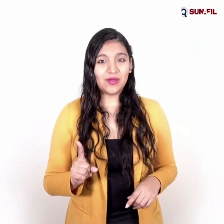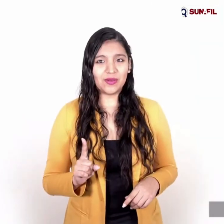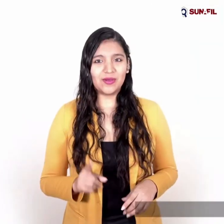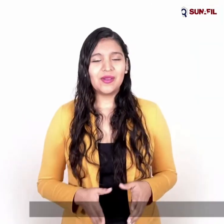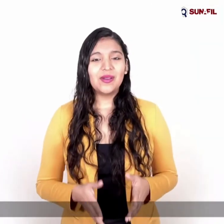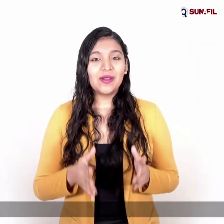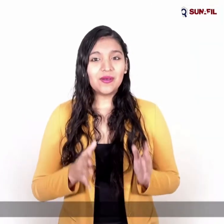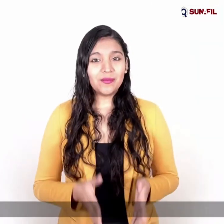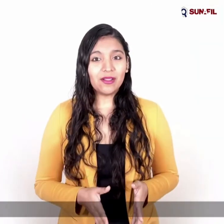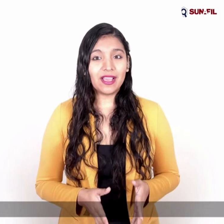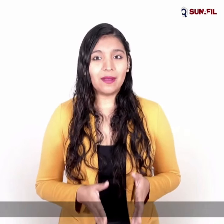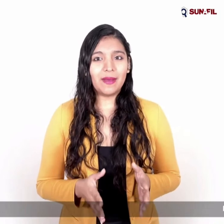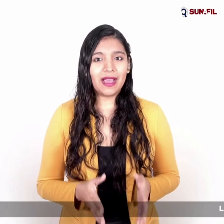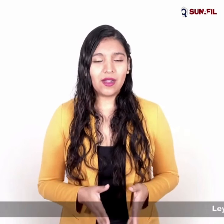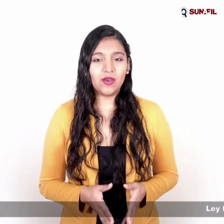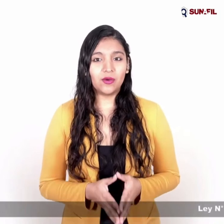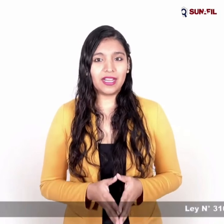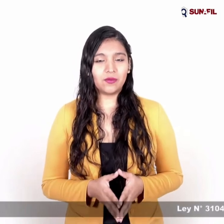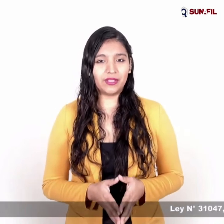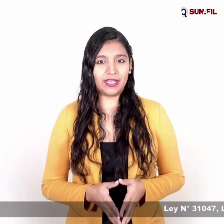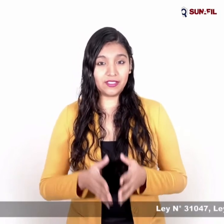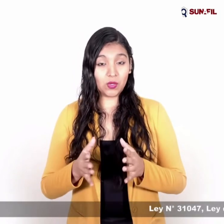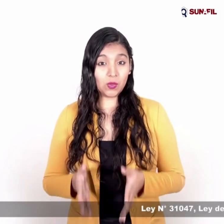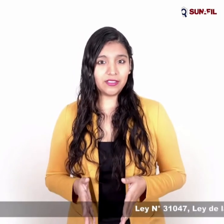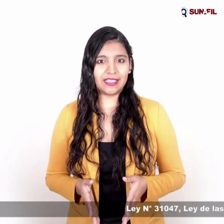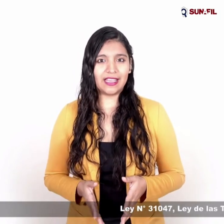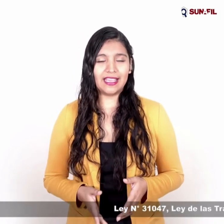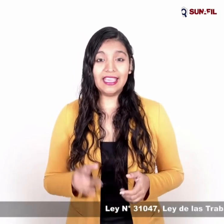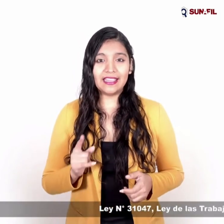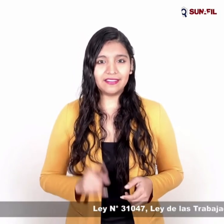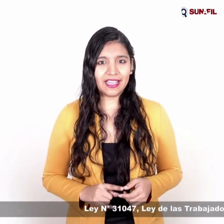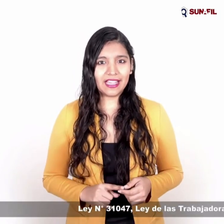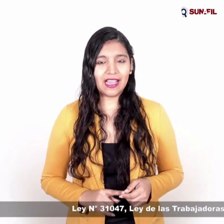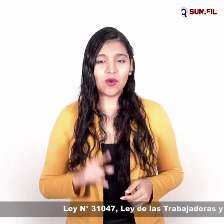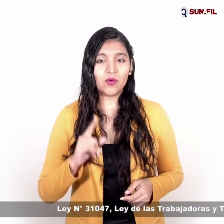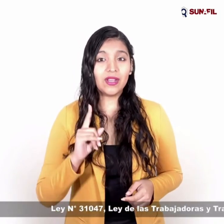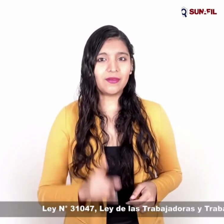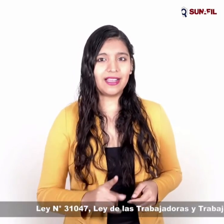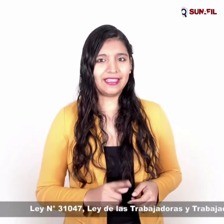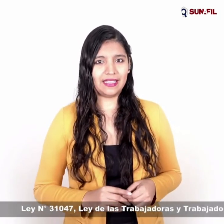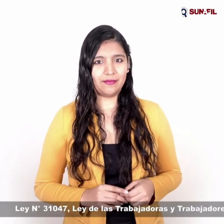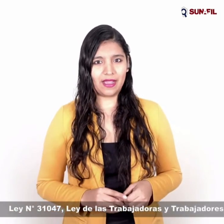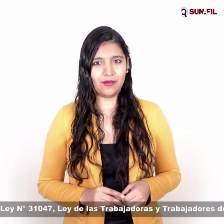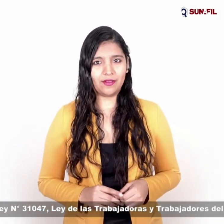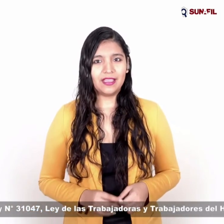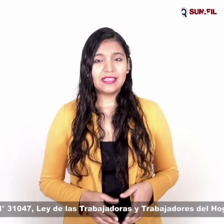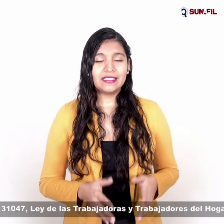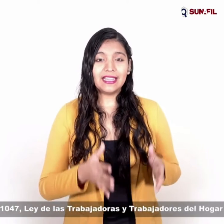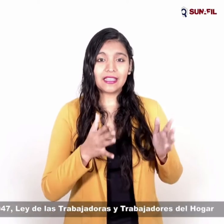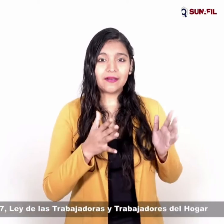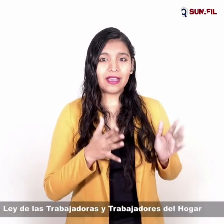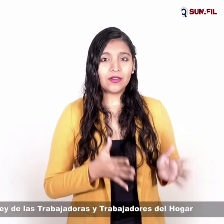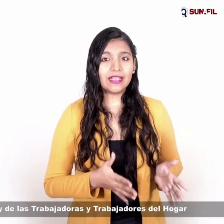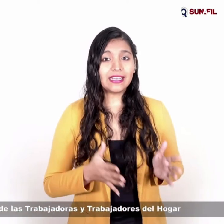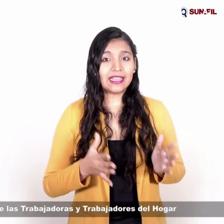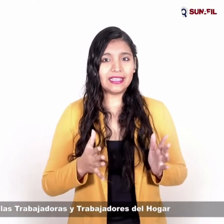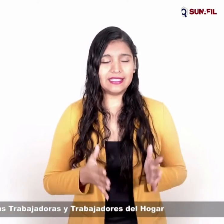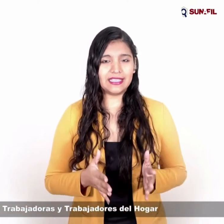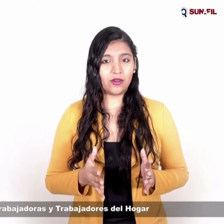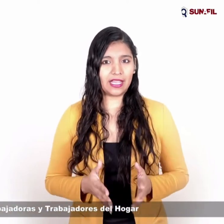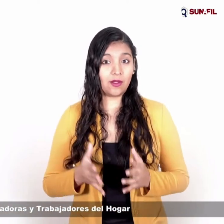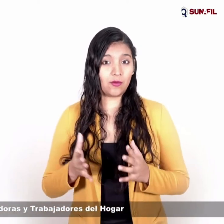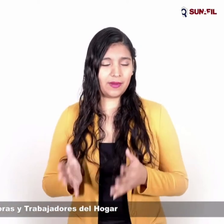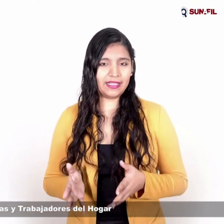1. Cumple con el pago de una remuneración justa y entrega una boleta de pago. Si la trabajadora